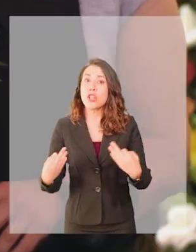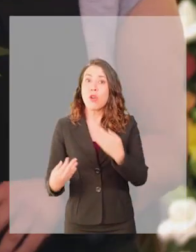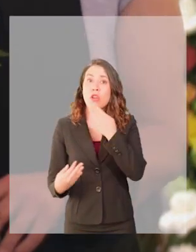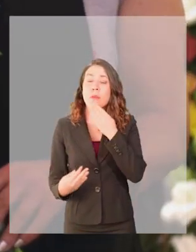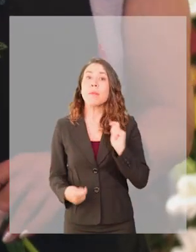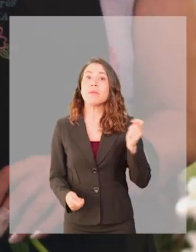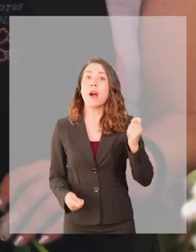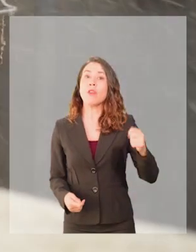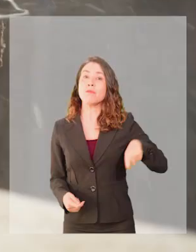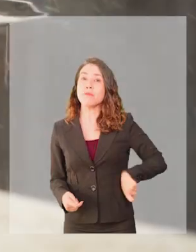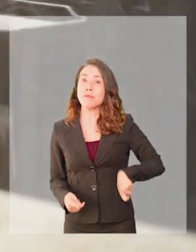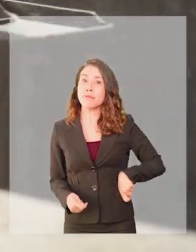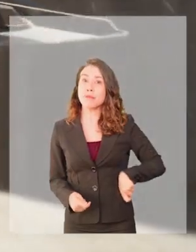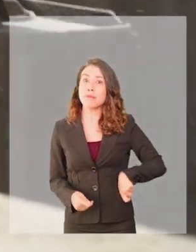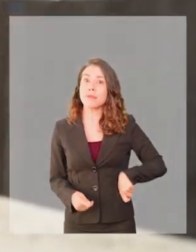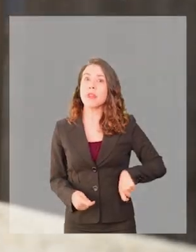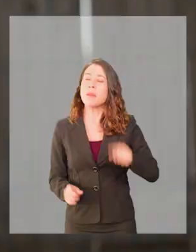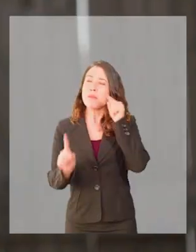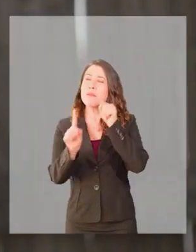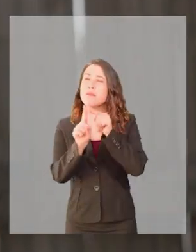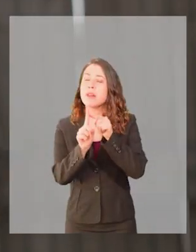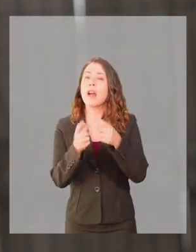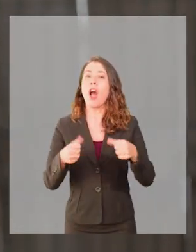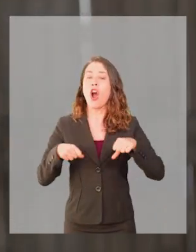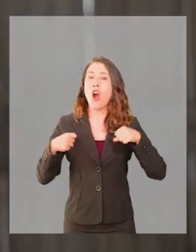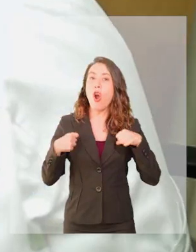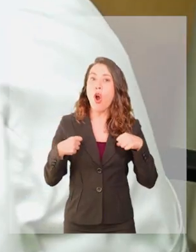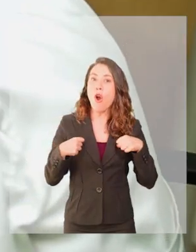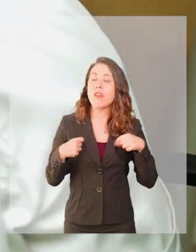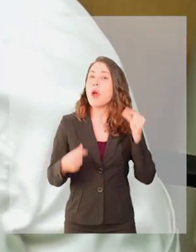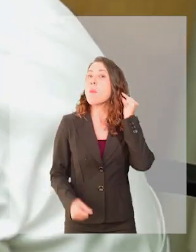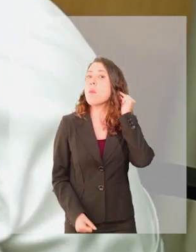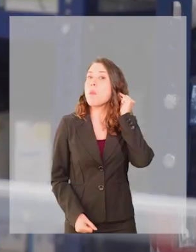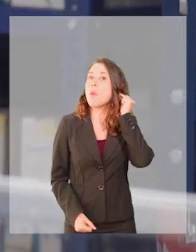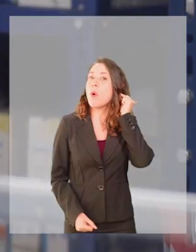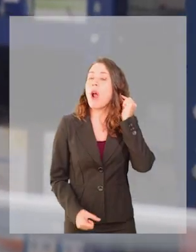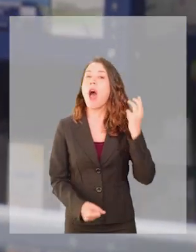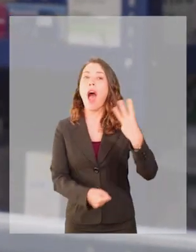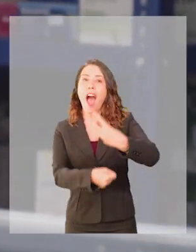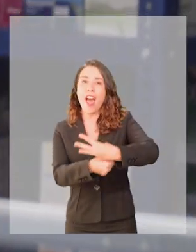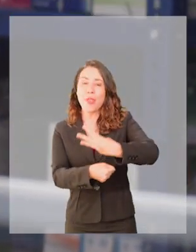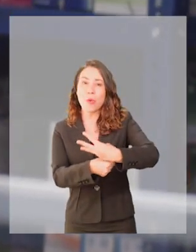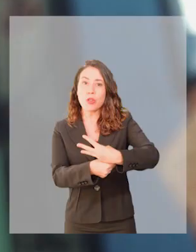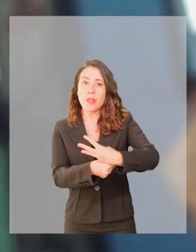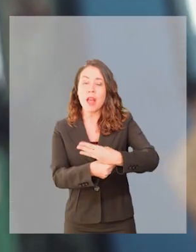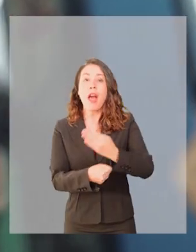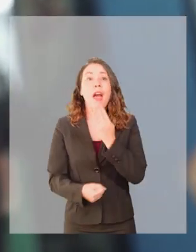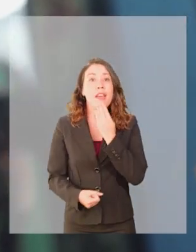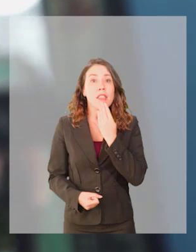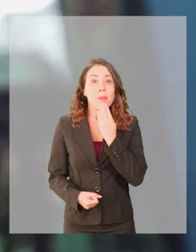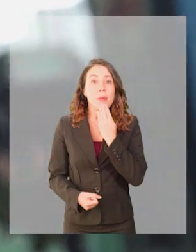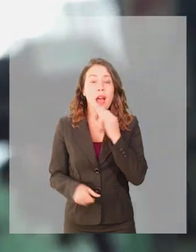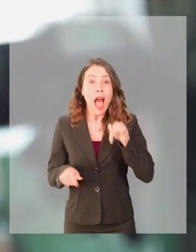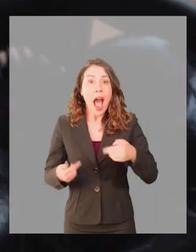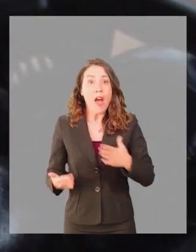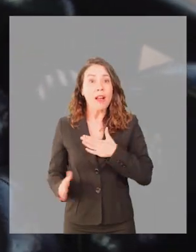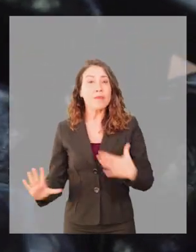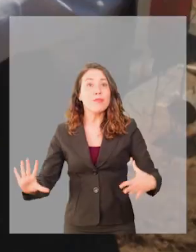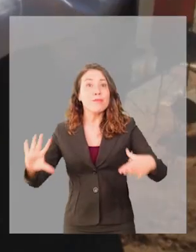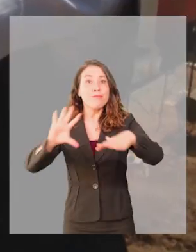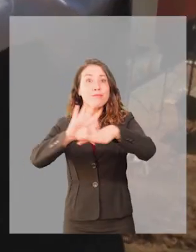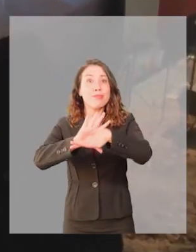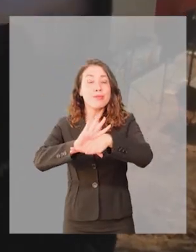con estabilidad y con seguridad social. Privilegiando a nuestros jóvenes, mujeres y adultos mayores. Y también